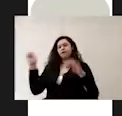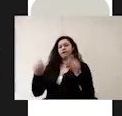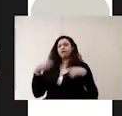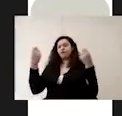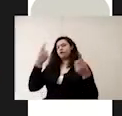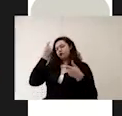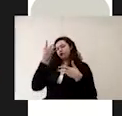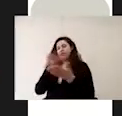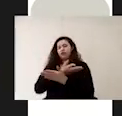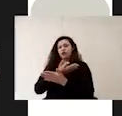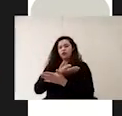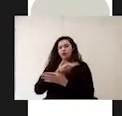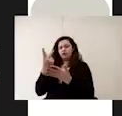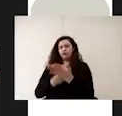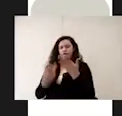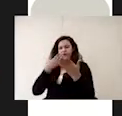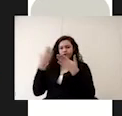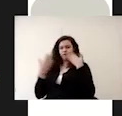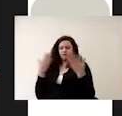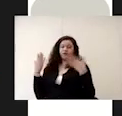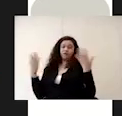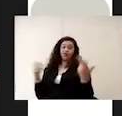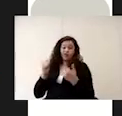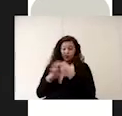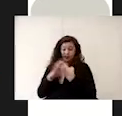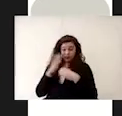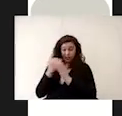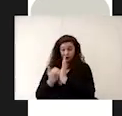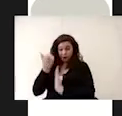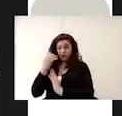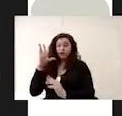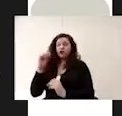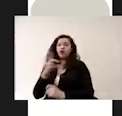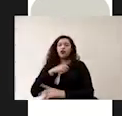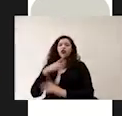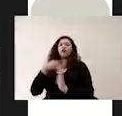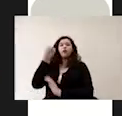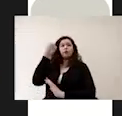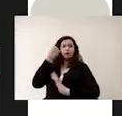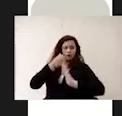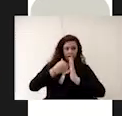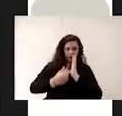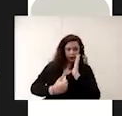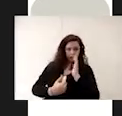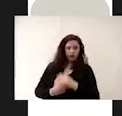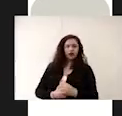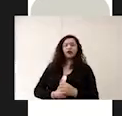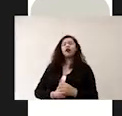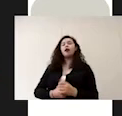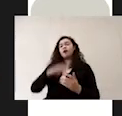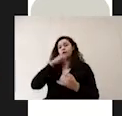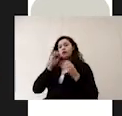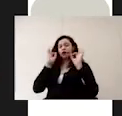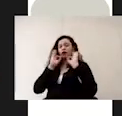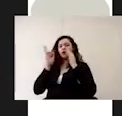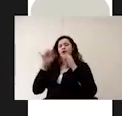de estudios pero no más deben ser las menos posibles de igual manera en el laboratorio